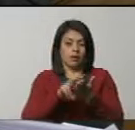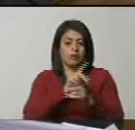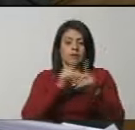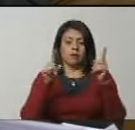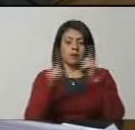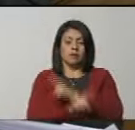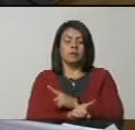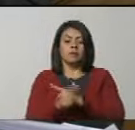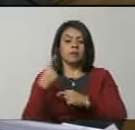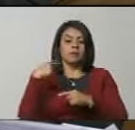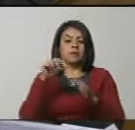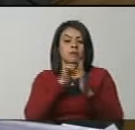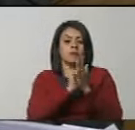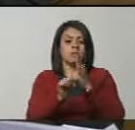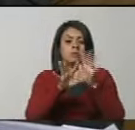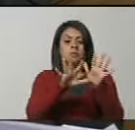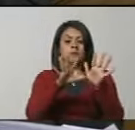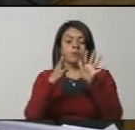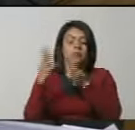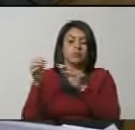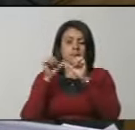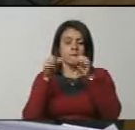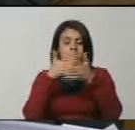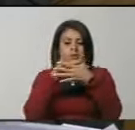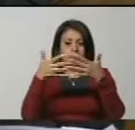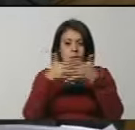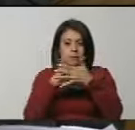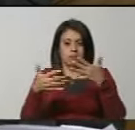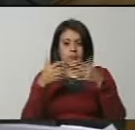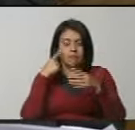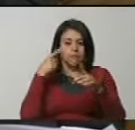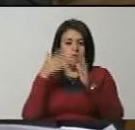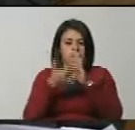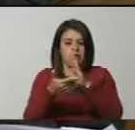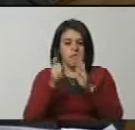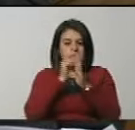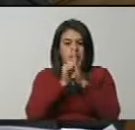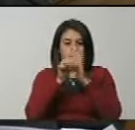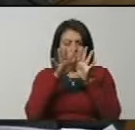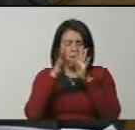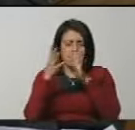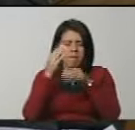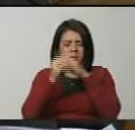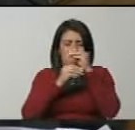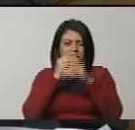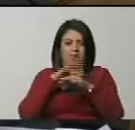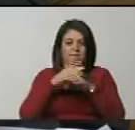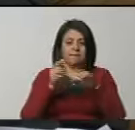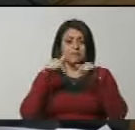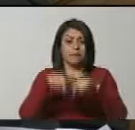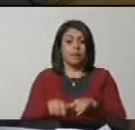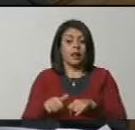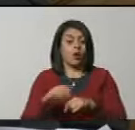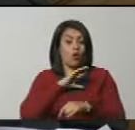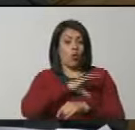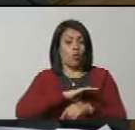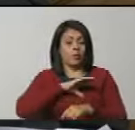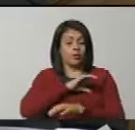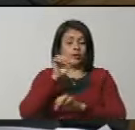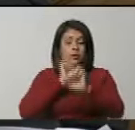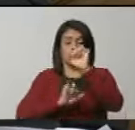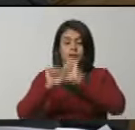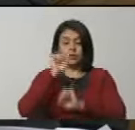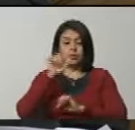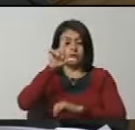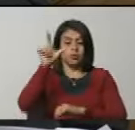modificación el contenido del artículo diecinueve, quedando redactado en los siguientes términos. Artículo diecinueve. La alta comisión para la